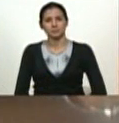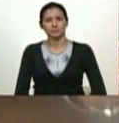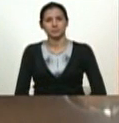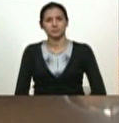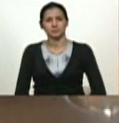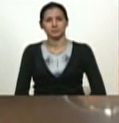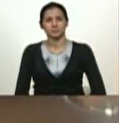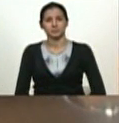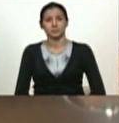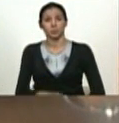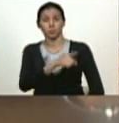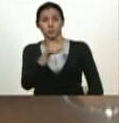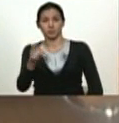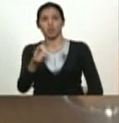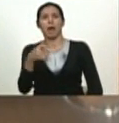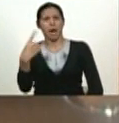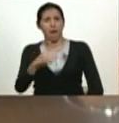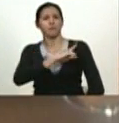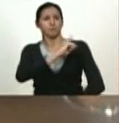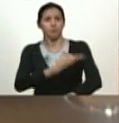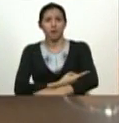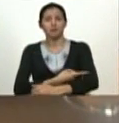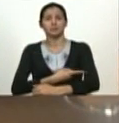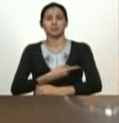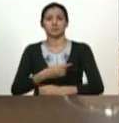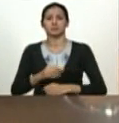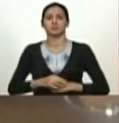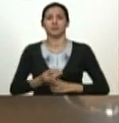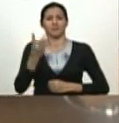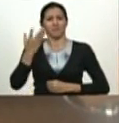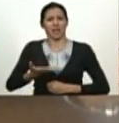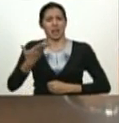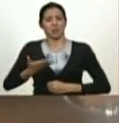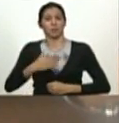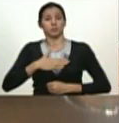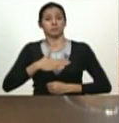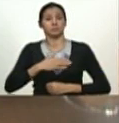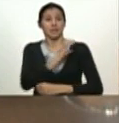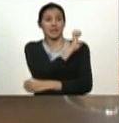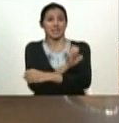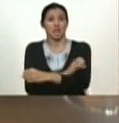toda la fuerza moral espiritual la energía de la juventud